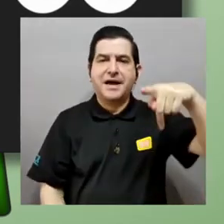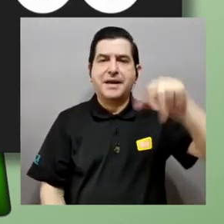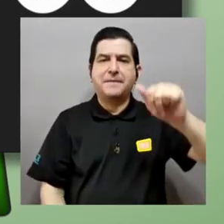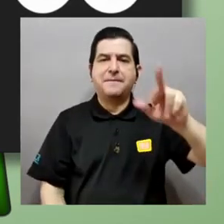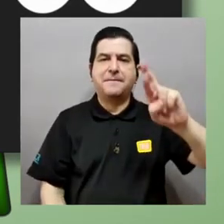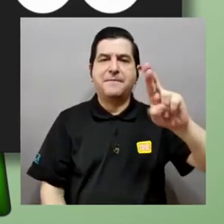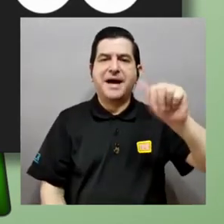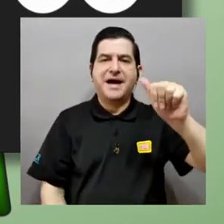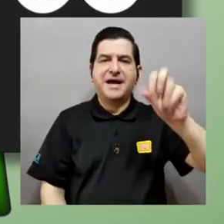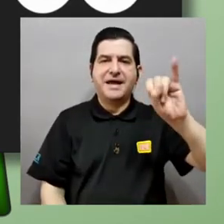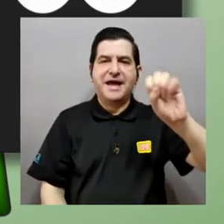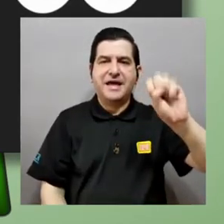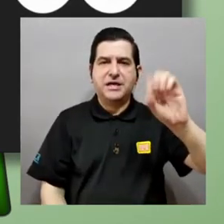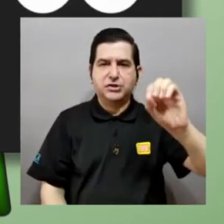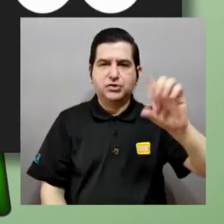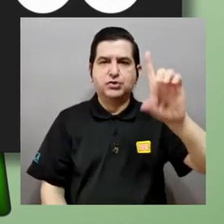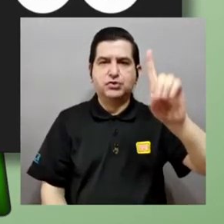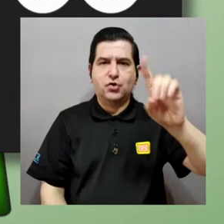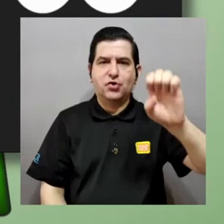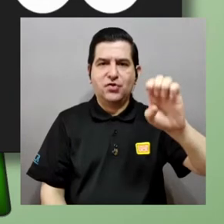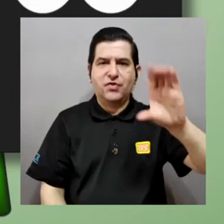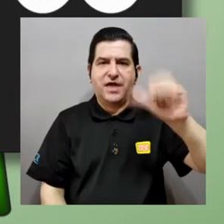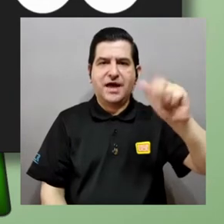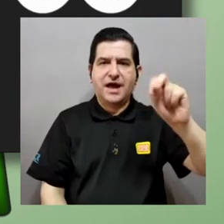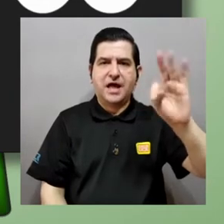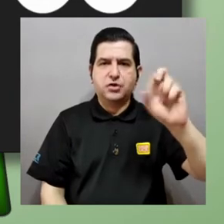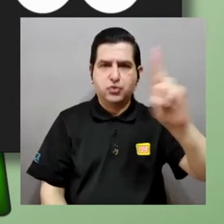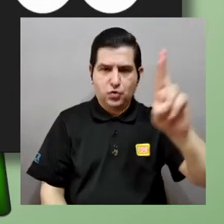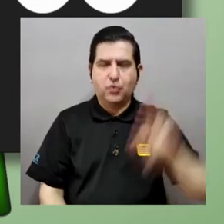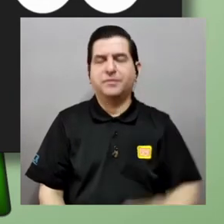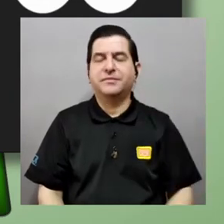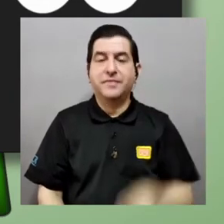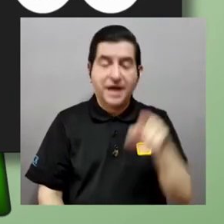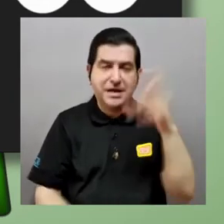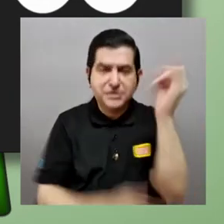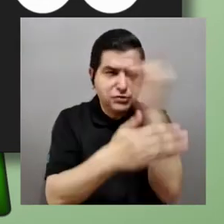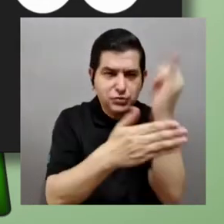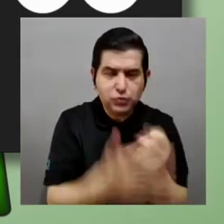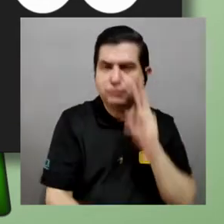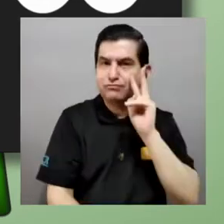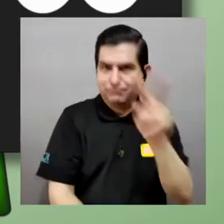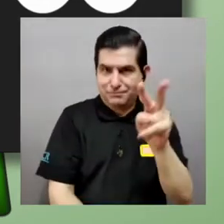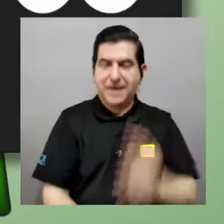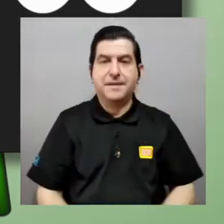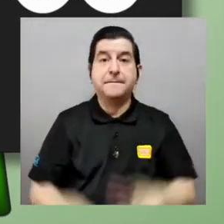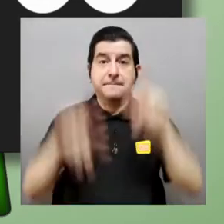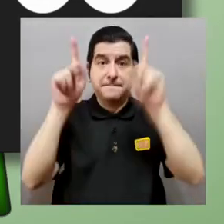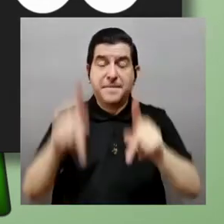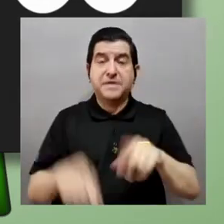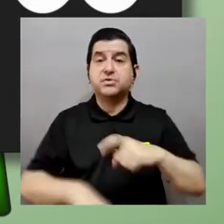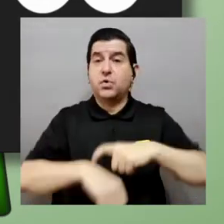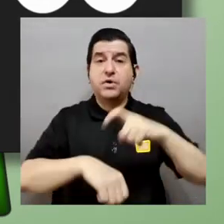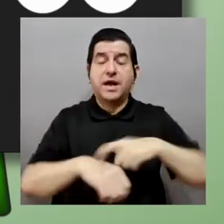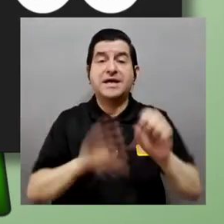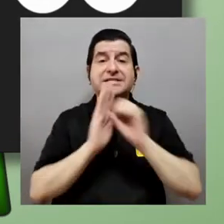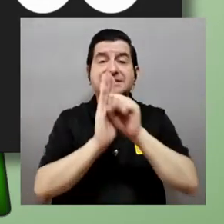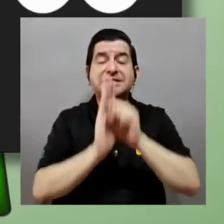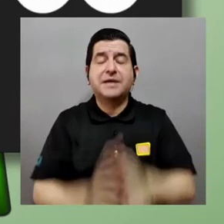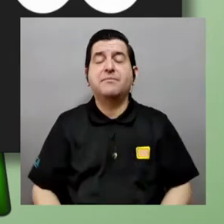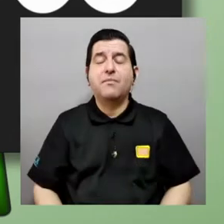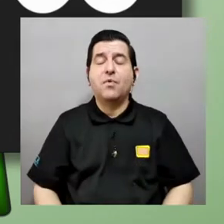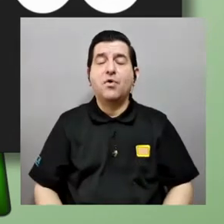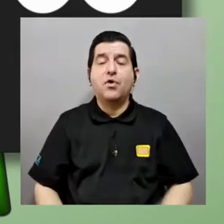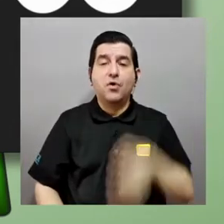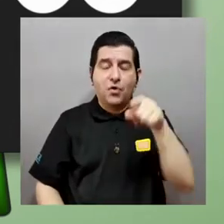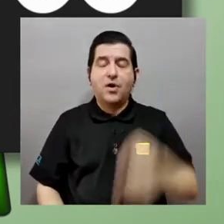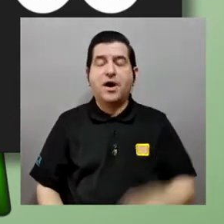paraíso de cantor que significa el paraíso de cantor y por qué paraíso y etcétera como ven estos estos dibujitos de acá para los que han visto en algún momento el símbolo